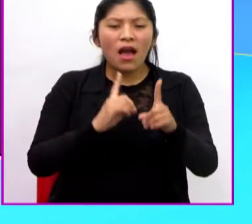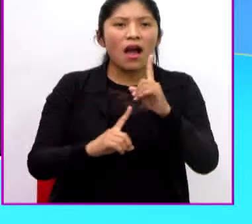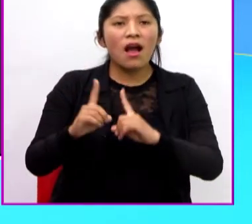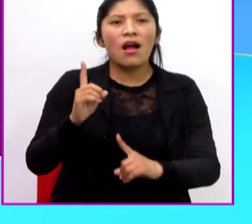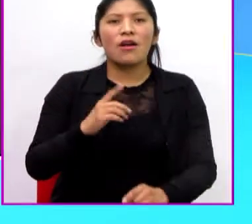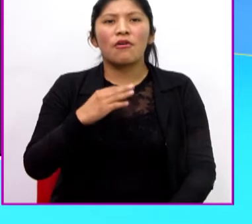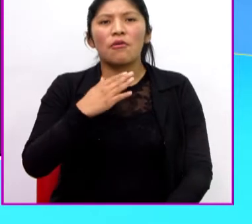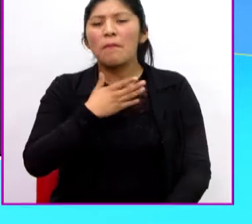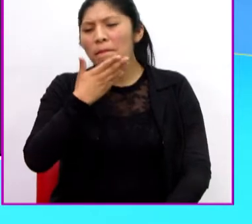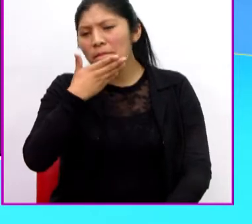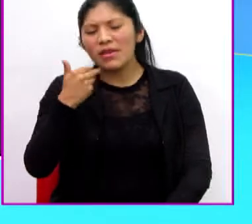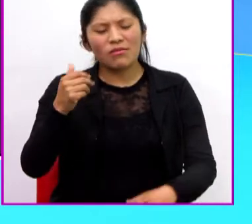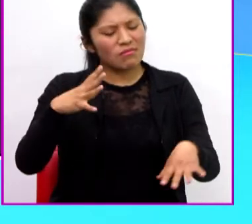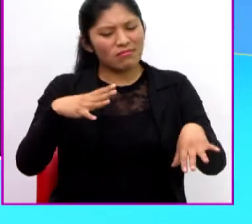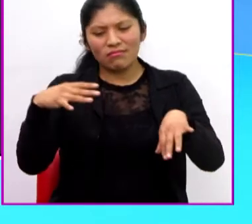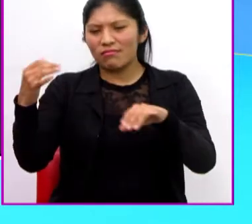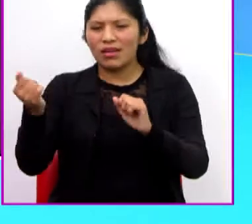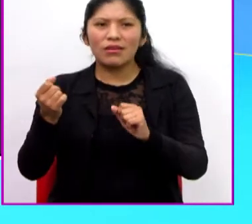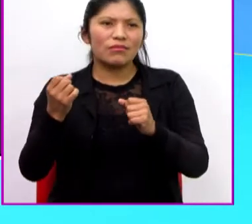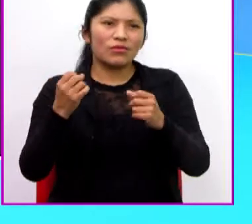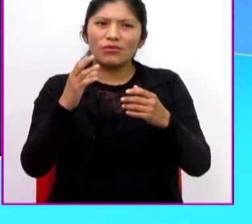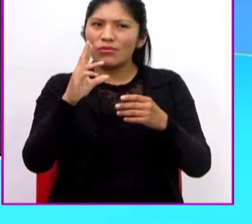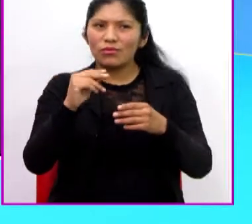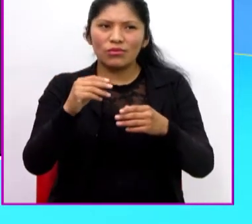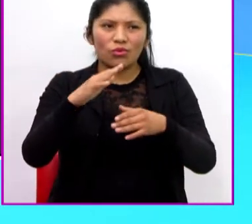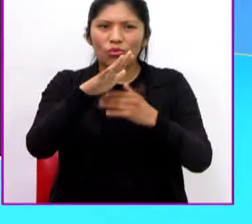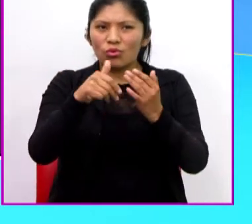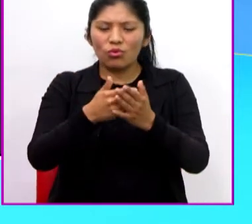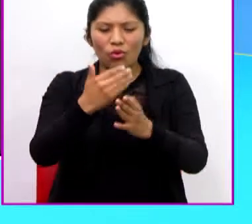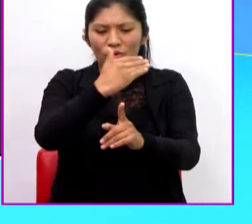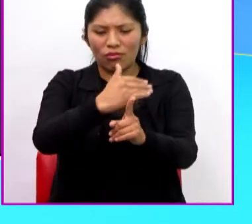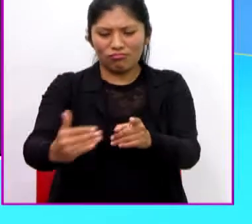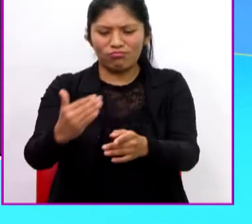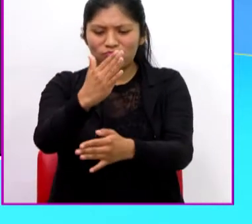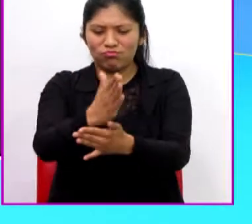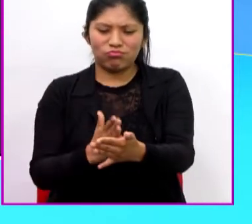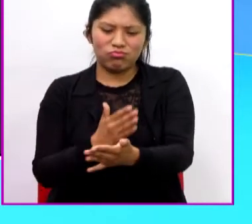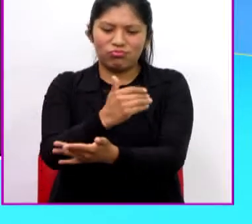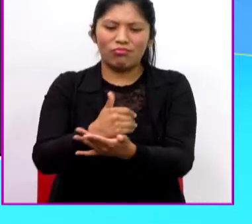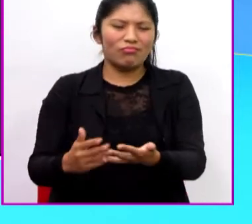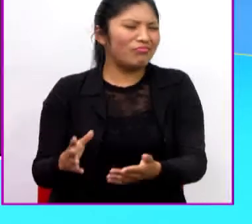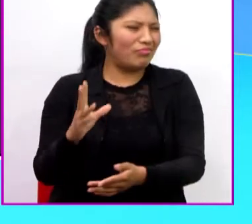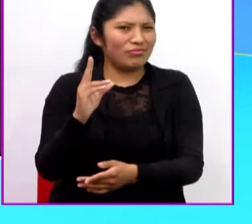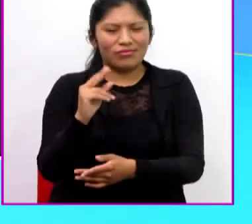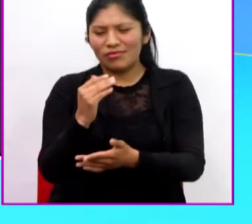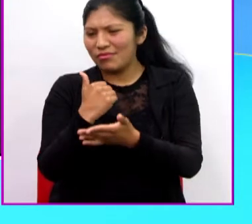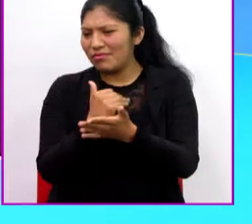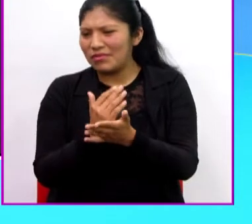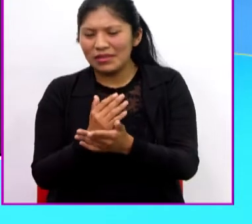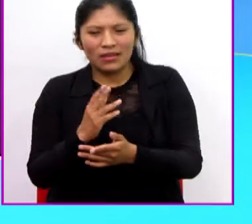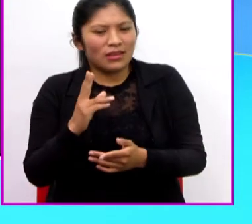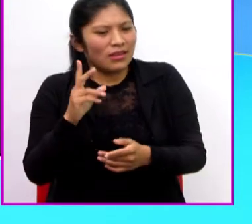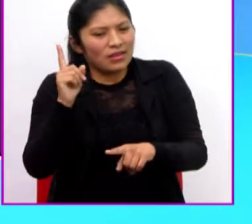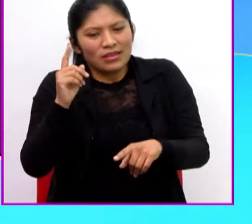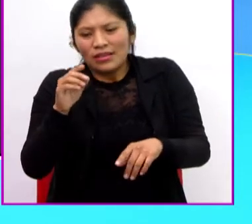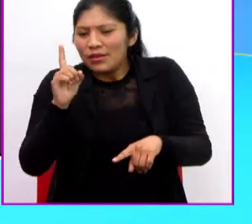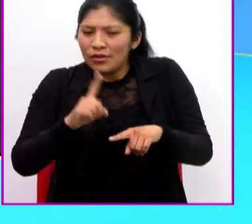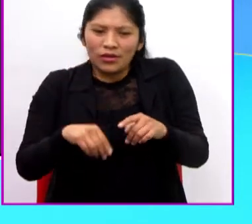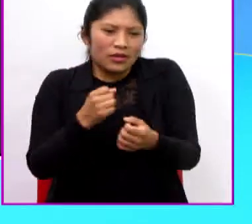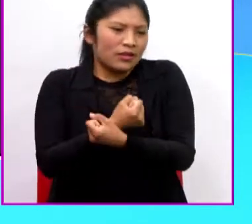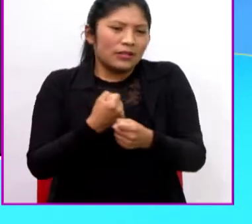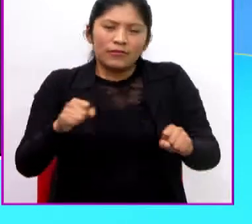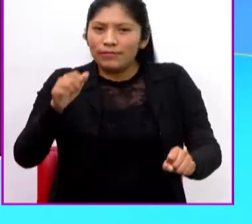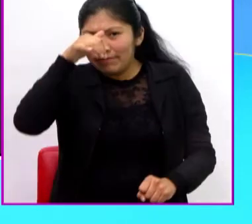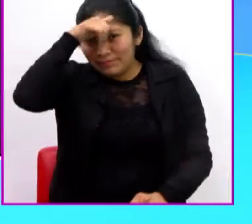Mejor vámonos. Están mutilando sus restos. Hicimos lo que pudimos, pero no pudimos salvar al gran MISINCO.